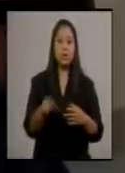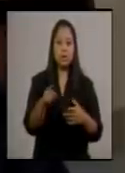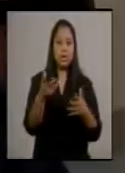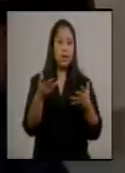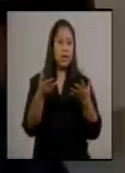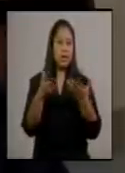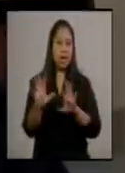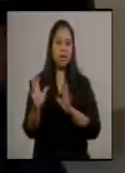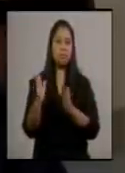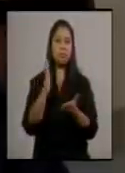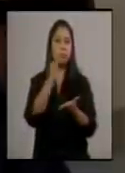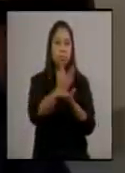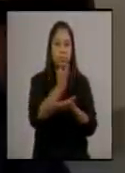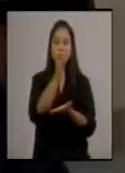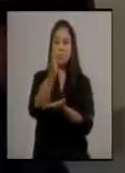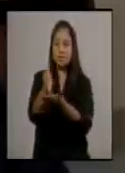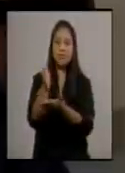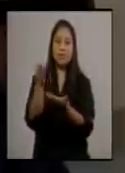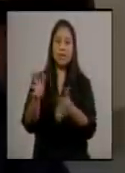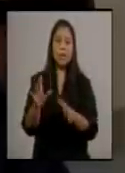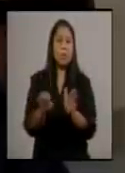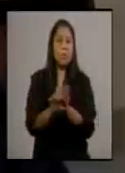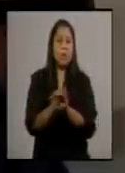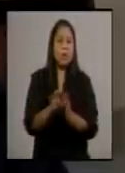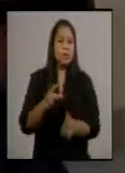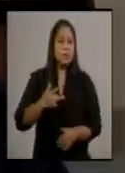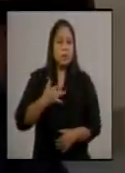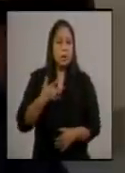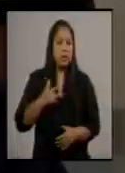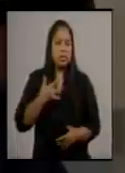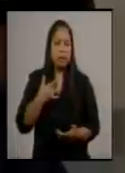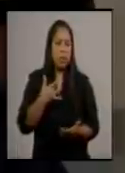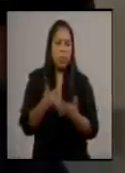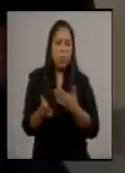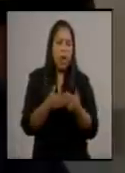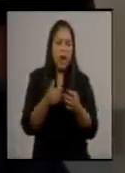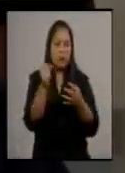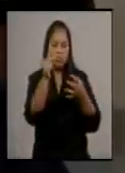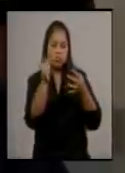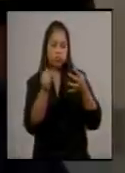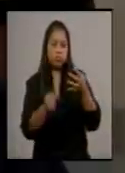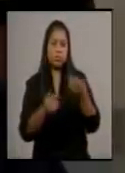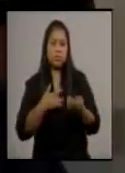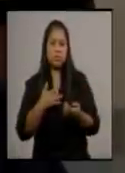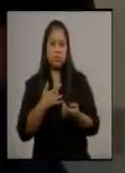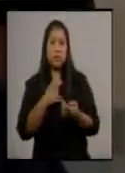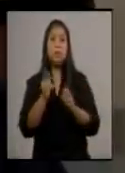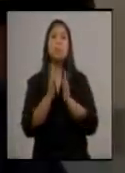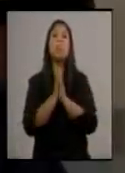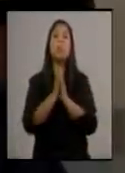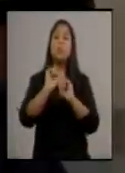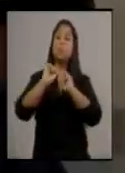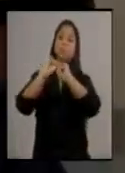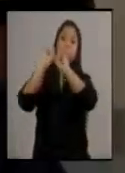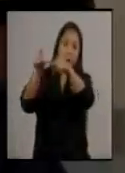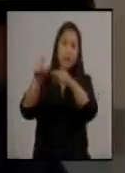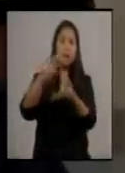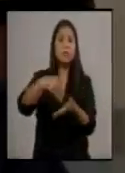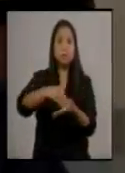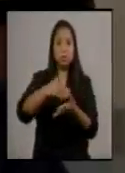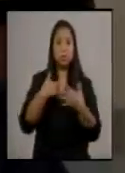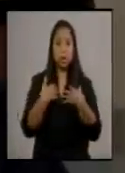ya se han ido acercando. Si sienten a una sintomatología, por favor acérquense a su centro, a su puesto de salud.